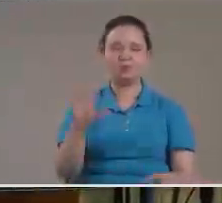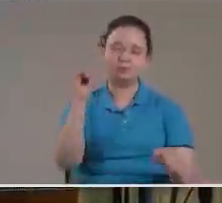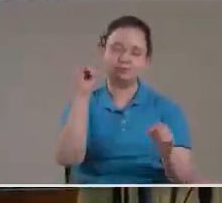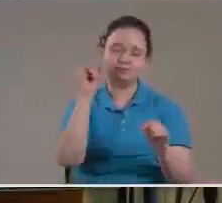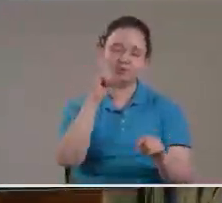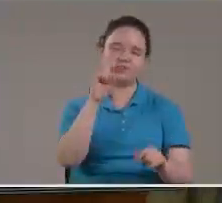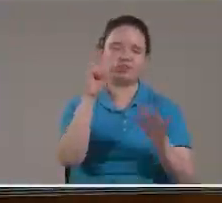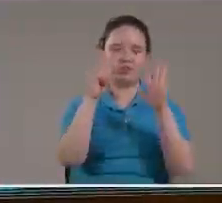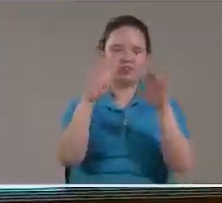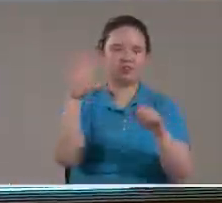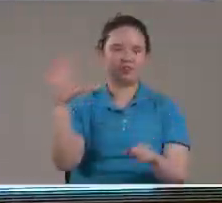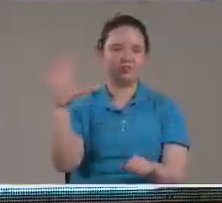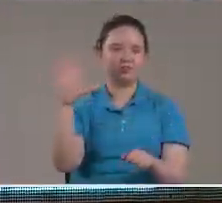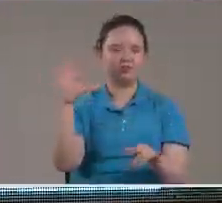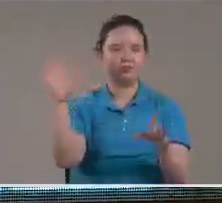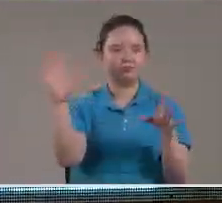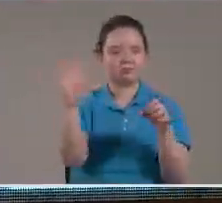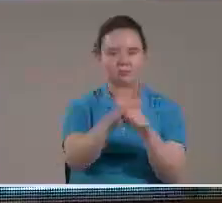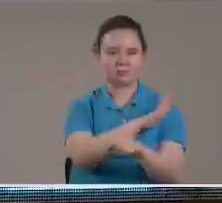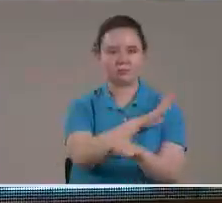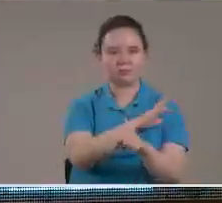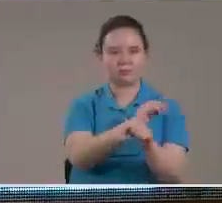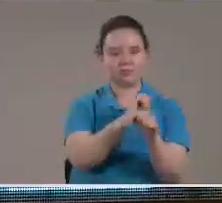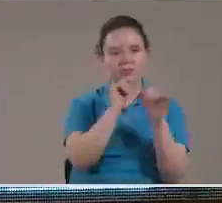9 será X